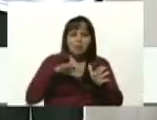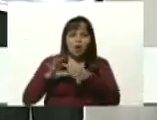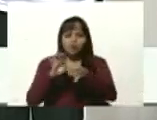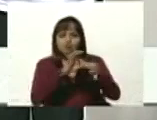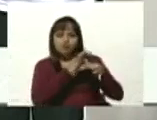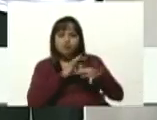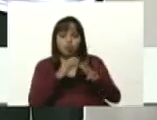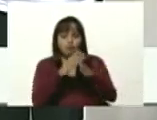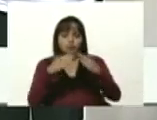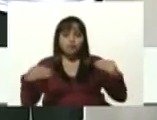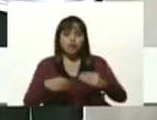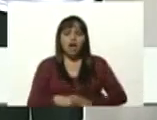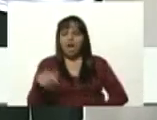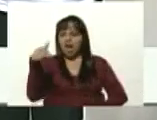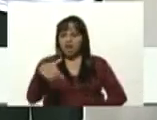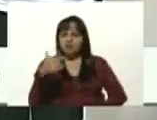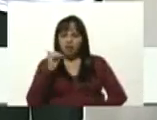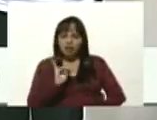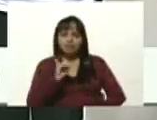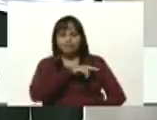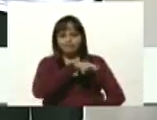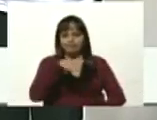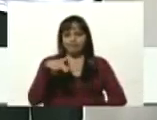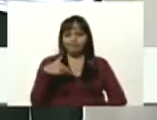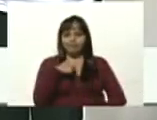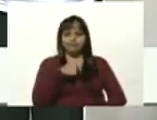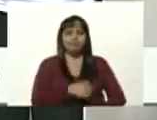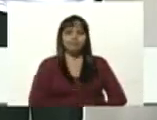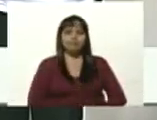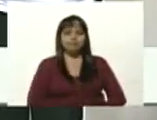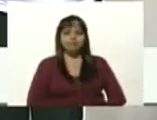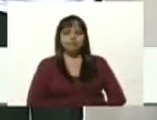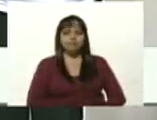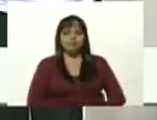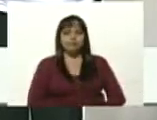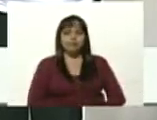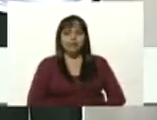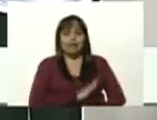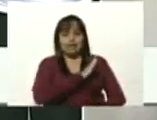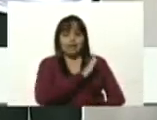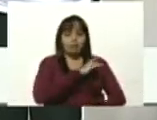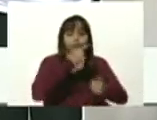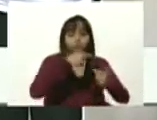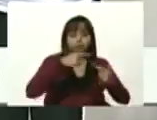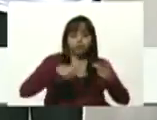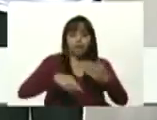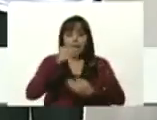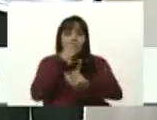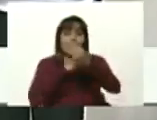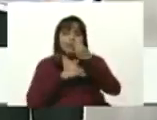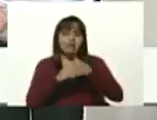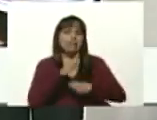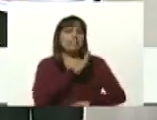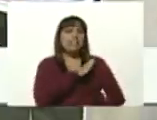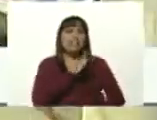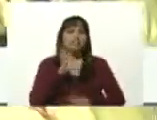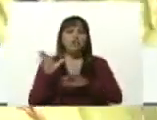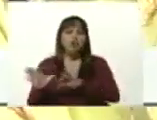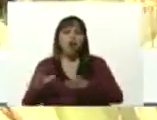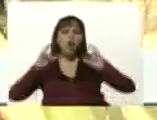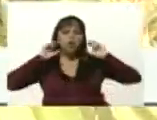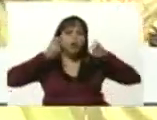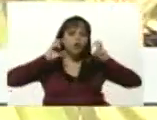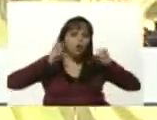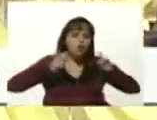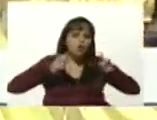con todos ellos. Aquí estamos, presidente. Hemos obtenido los productos. Tenemos el jojoto,